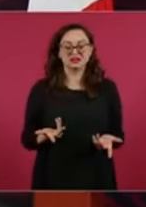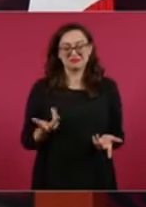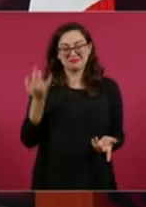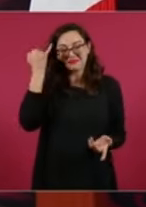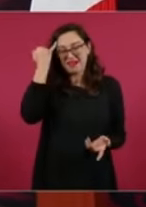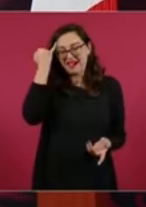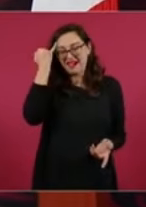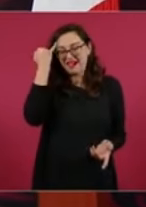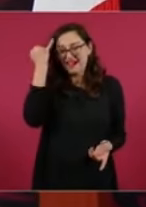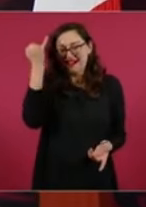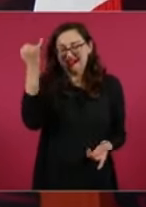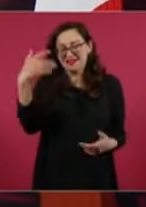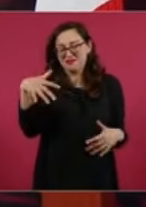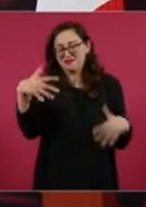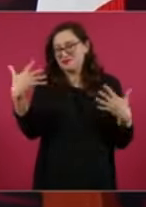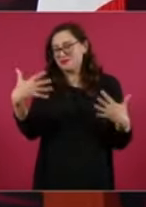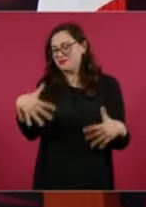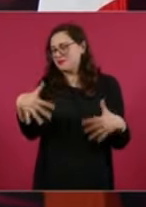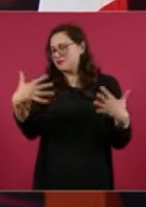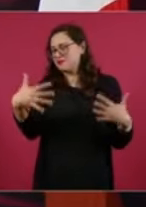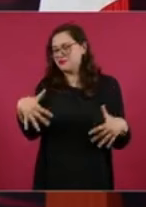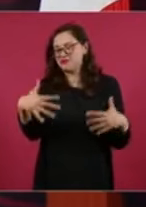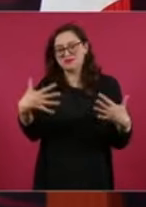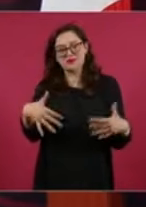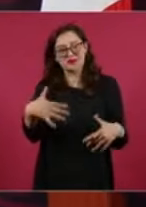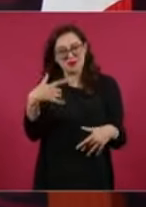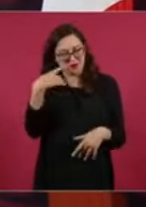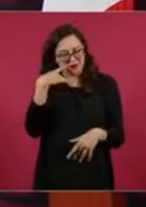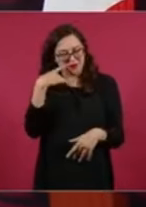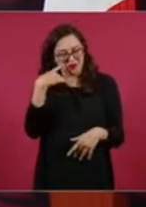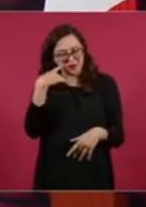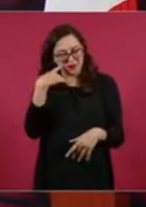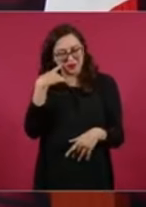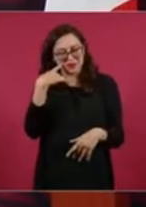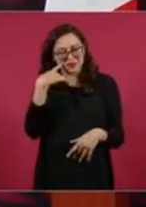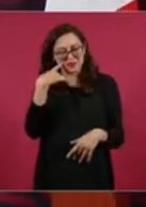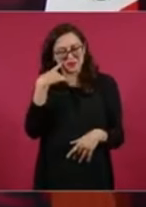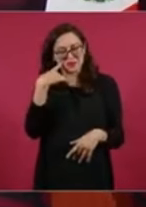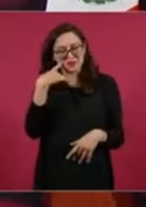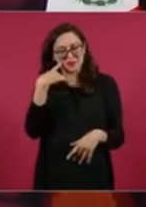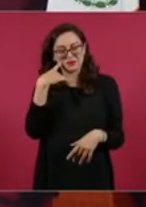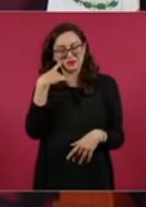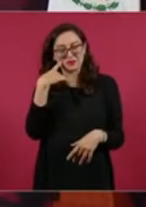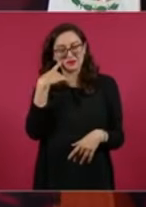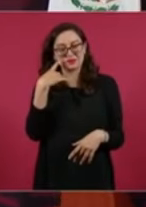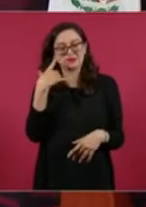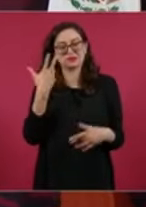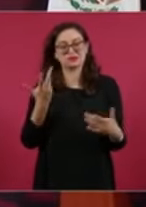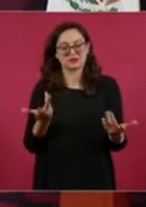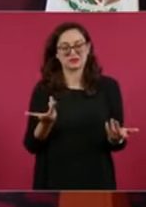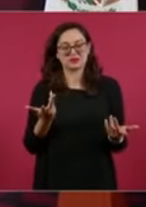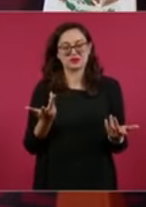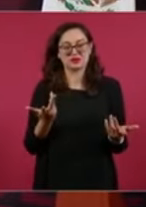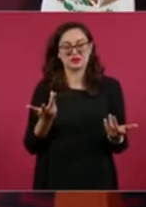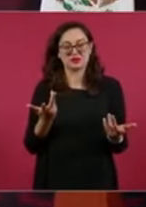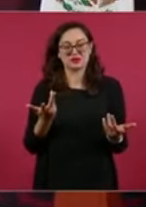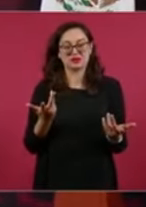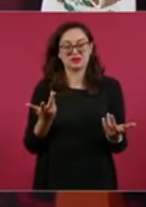que votó en contra